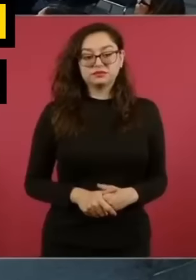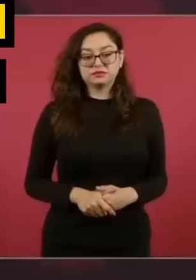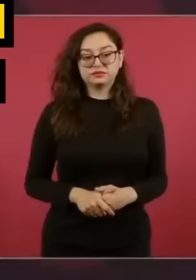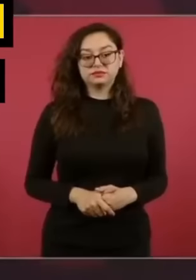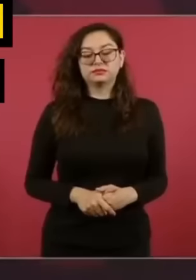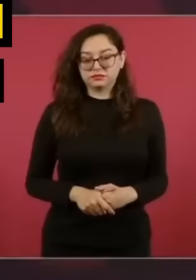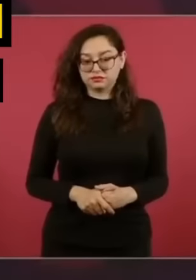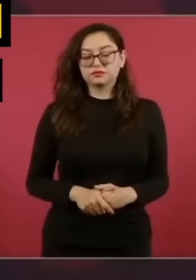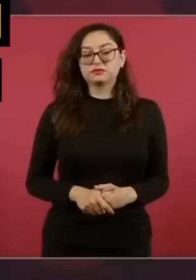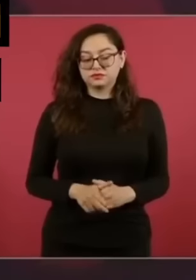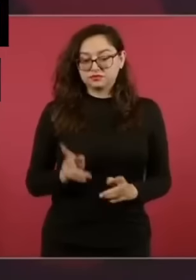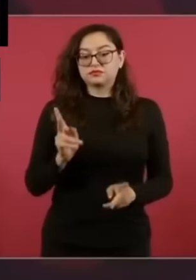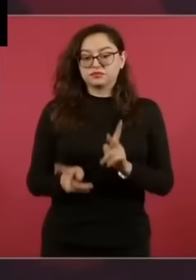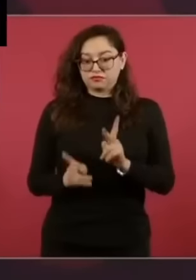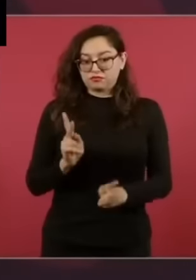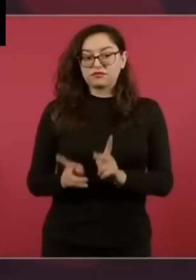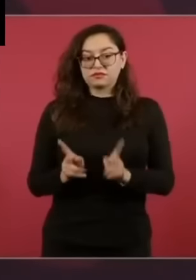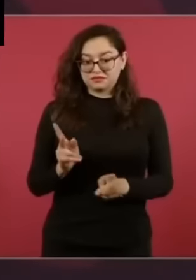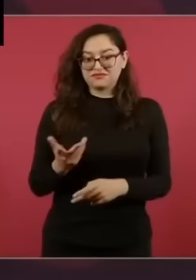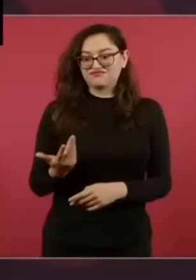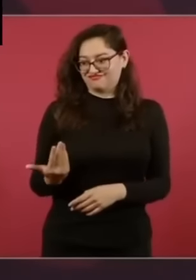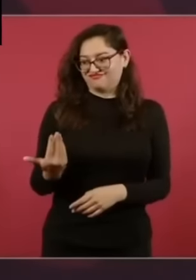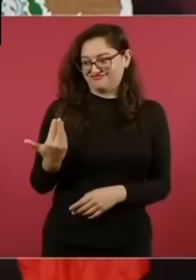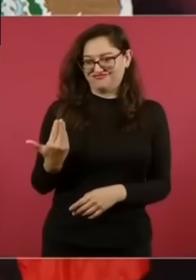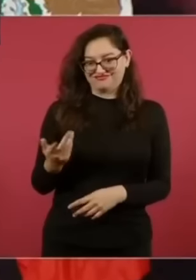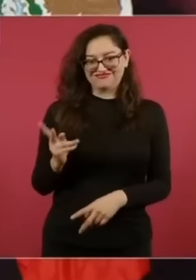Sí, sí, he platicado con ella hace un rato.